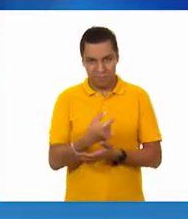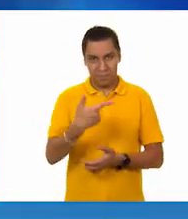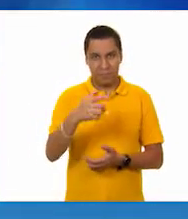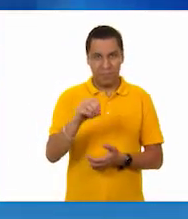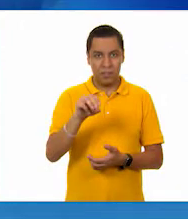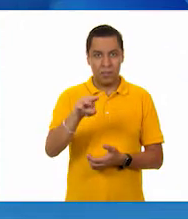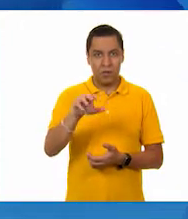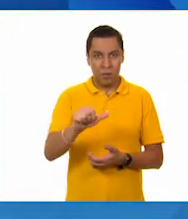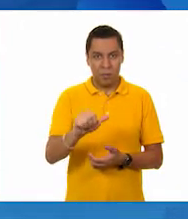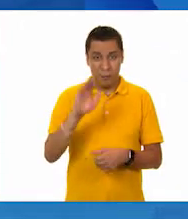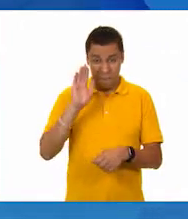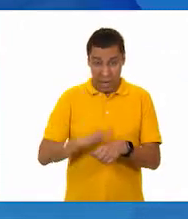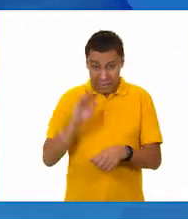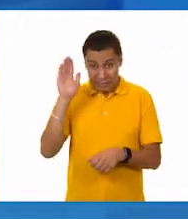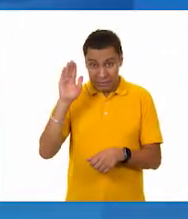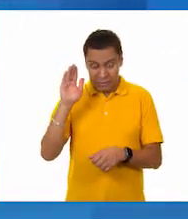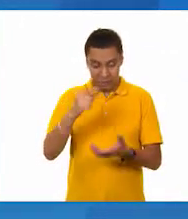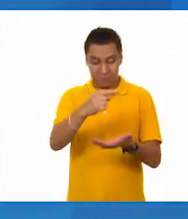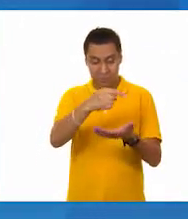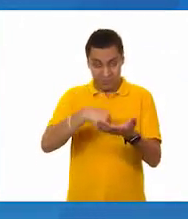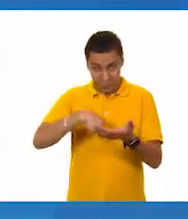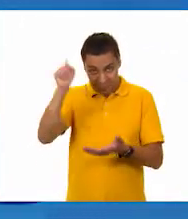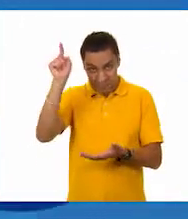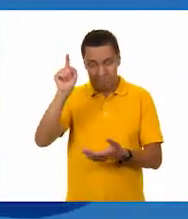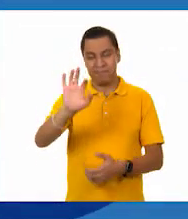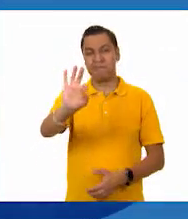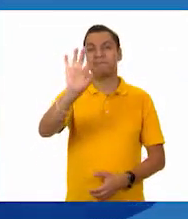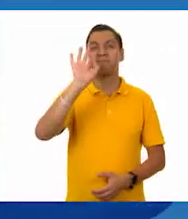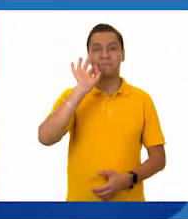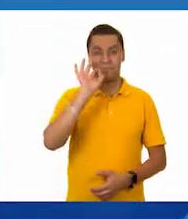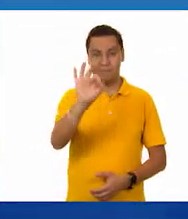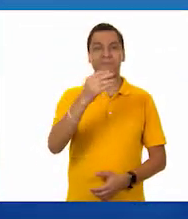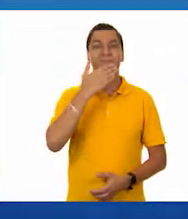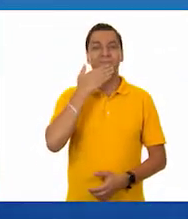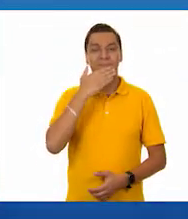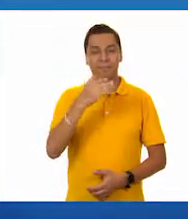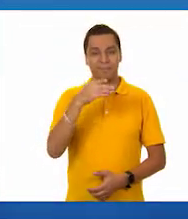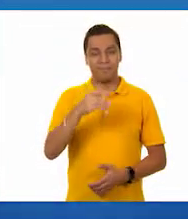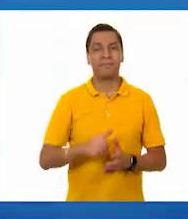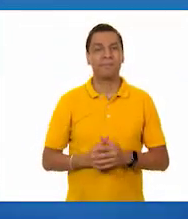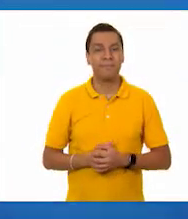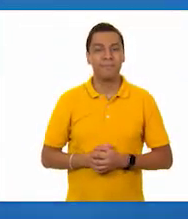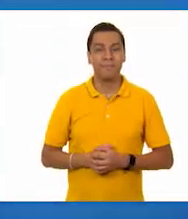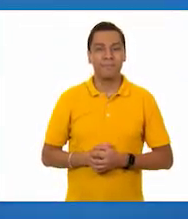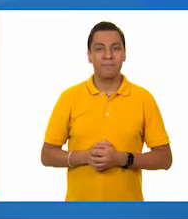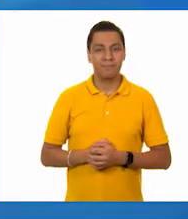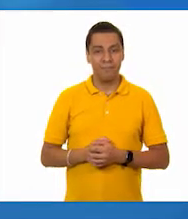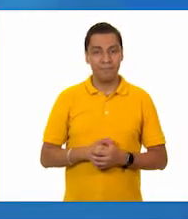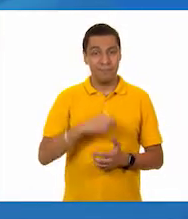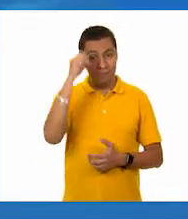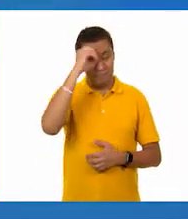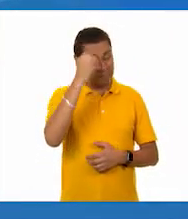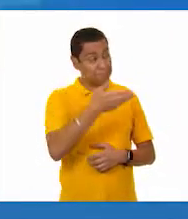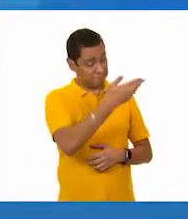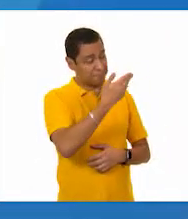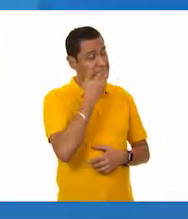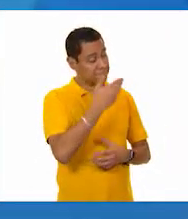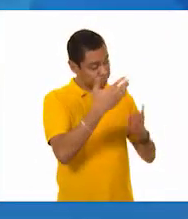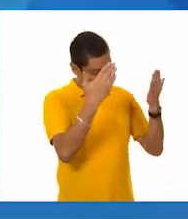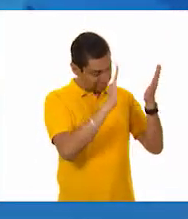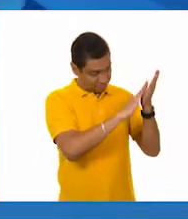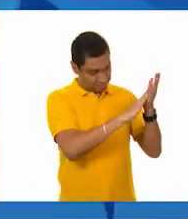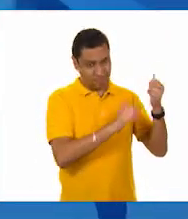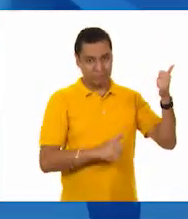goma pequeña pesa más, pónganse una palomita porque están en lo correcto. Muy bien. Muy bien. Muy bien, Oscar. Muy bien. ¡Ay, gracias,